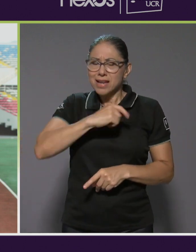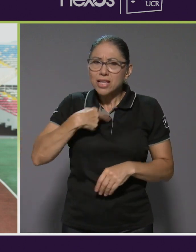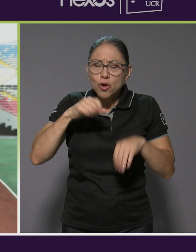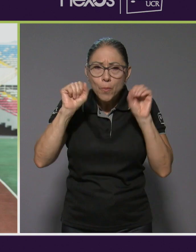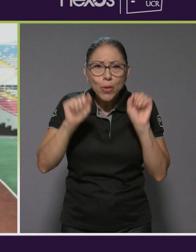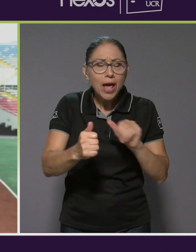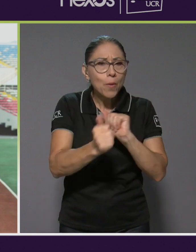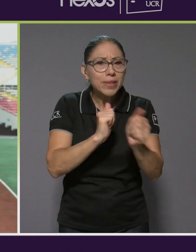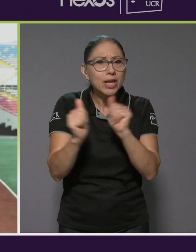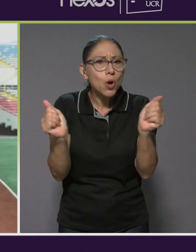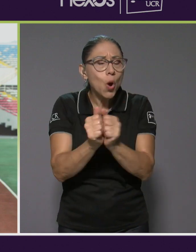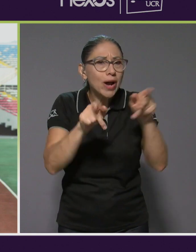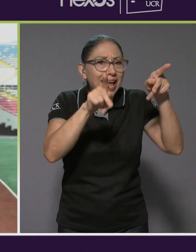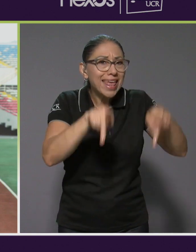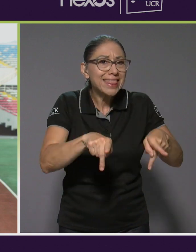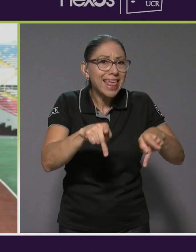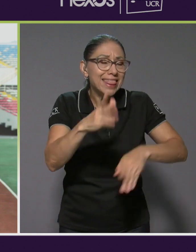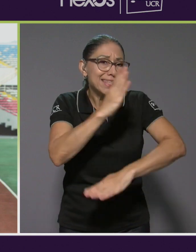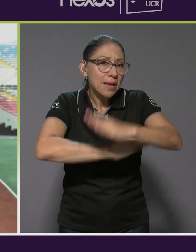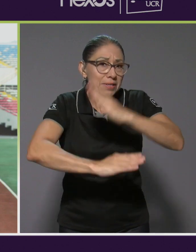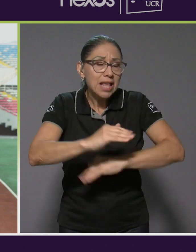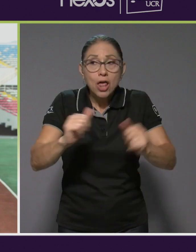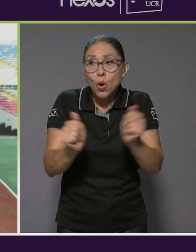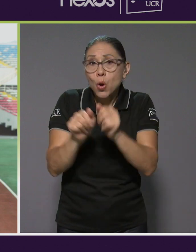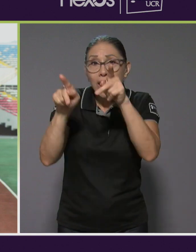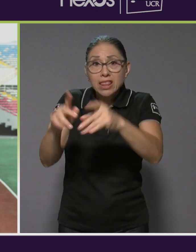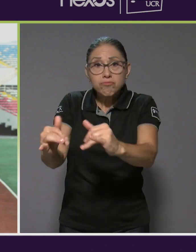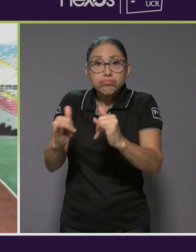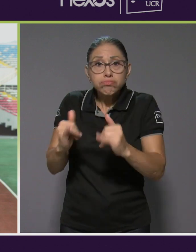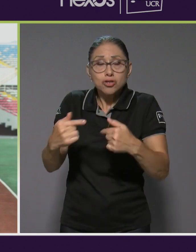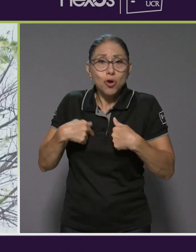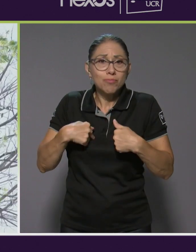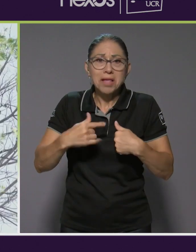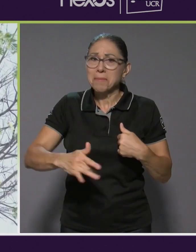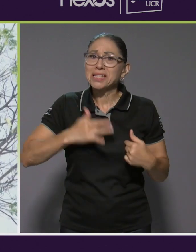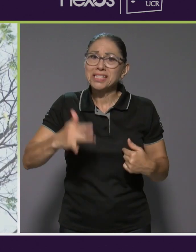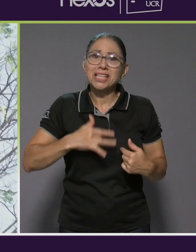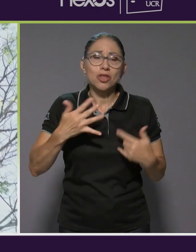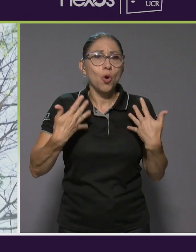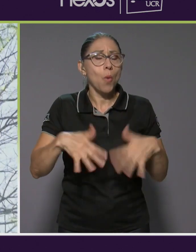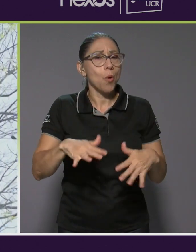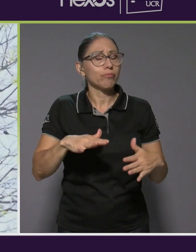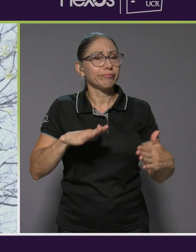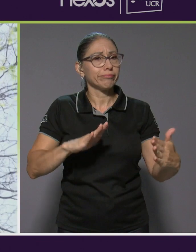discapacidad o que tiene lo mismo que yo, es como sentirme como aceptada.